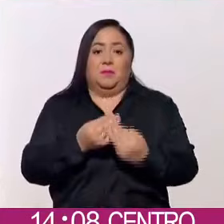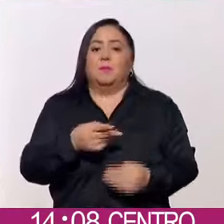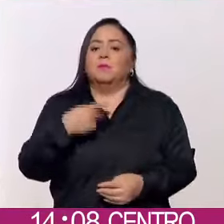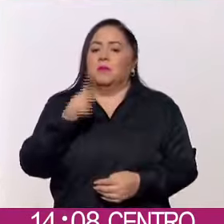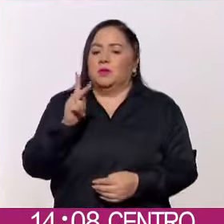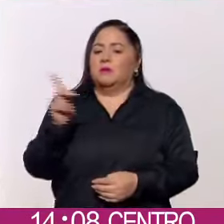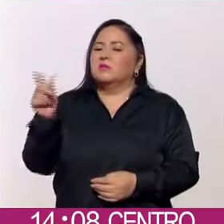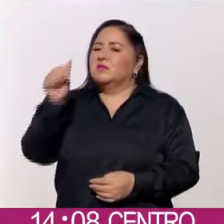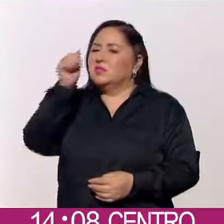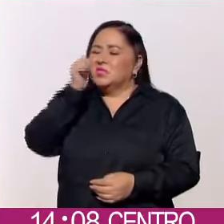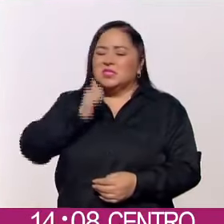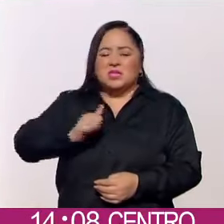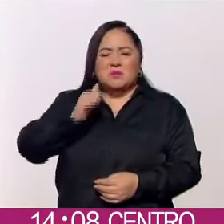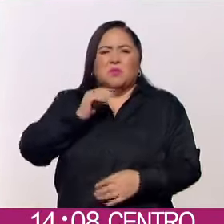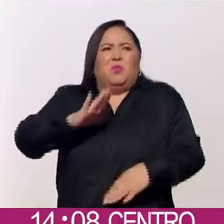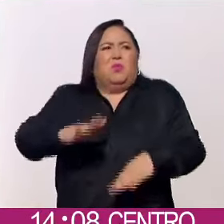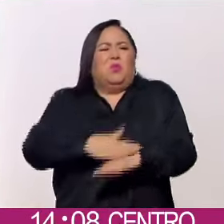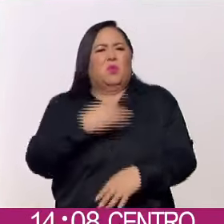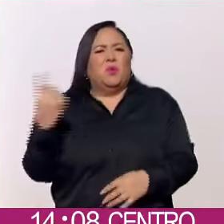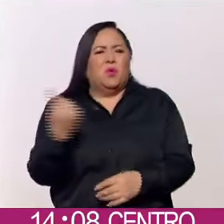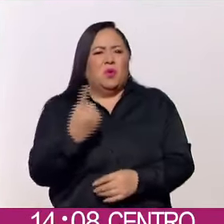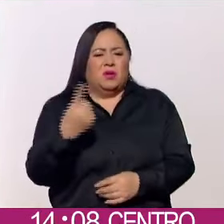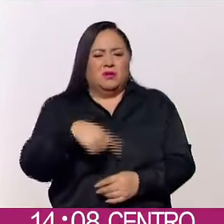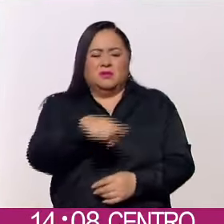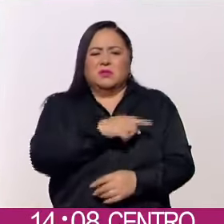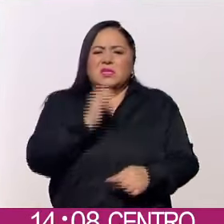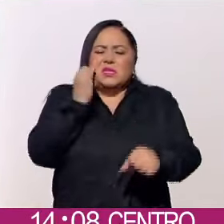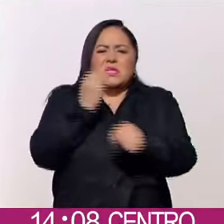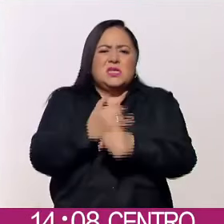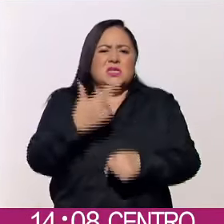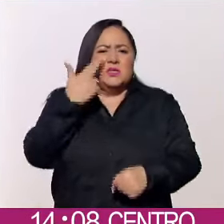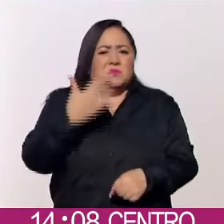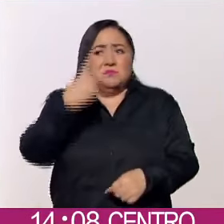Siempre será un enigma el porqué de una actuación tan irresponsable.